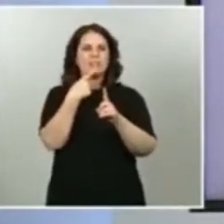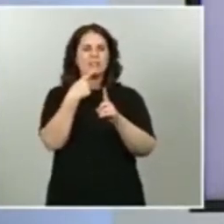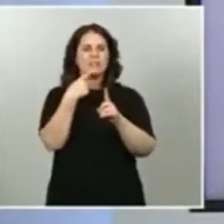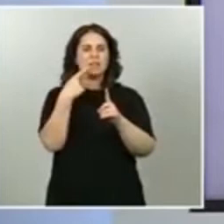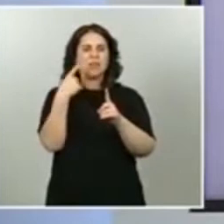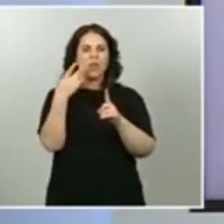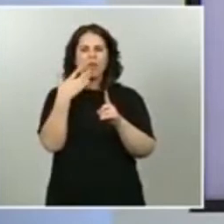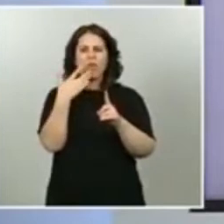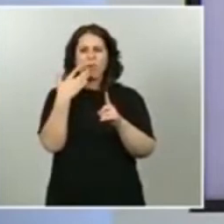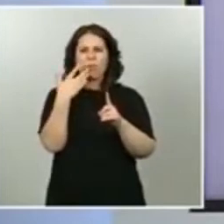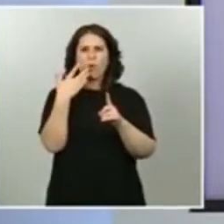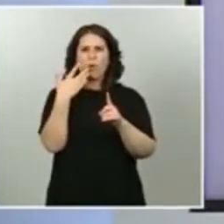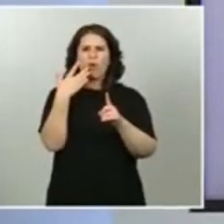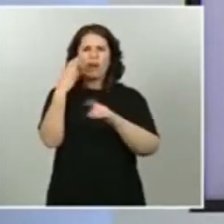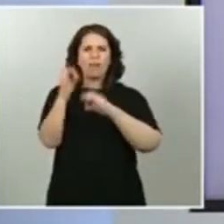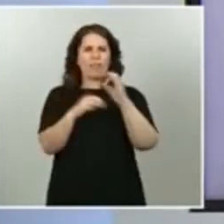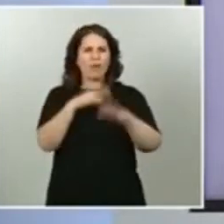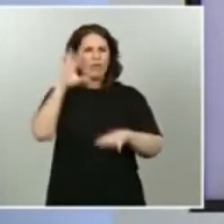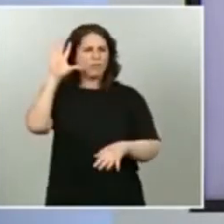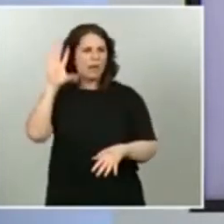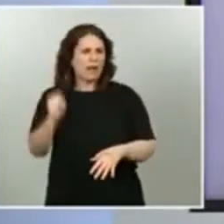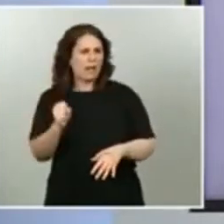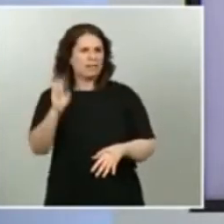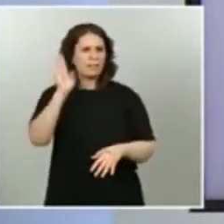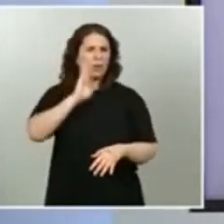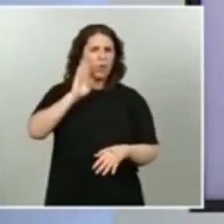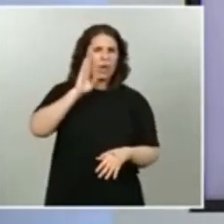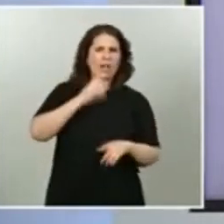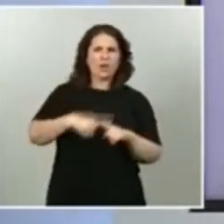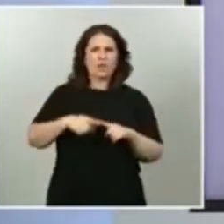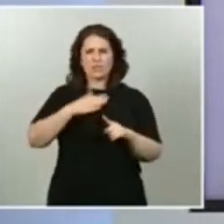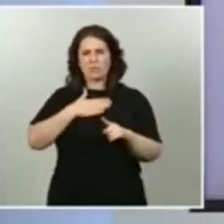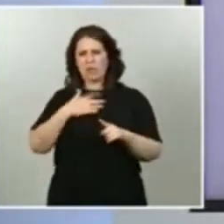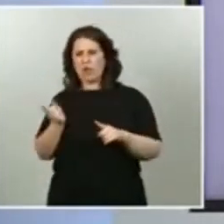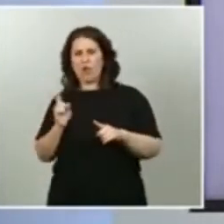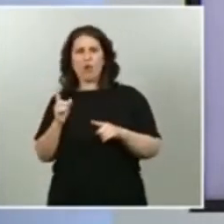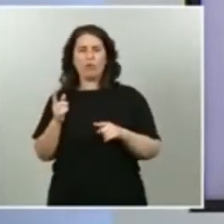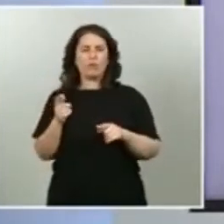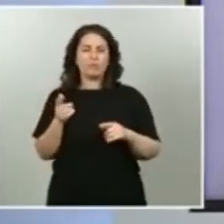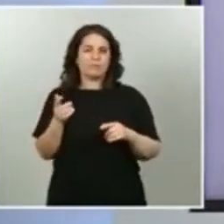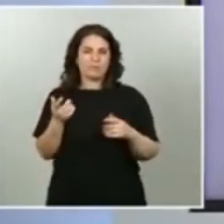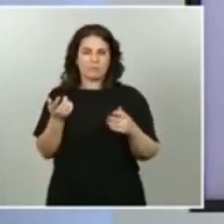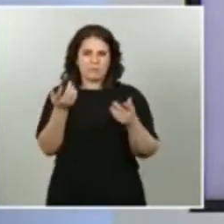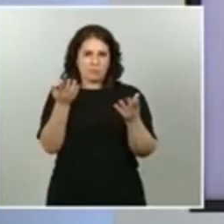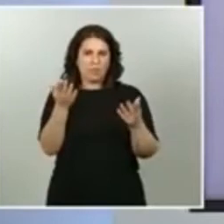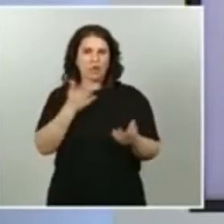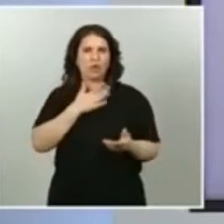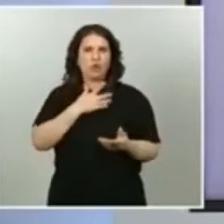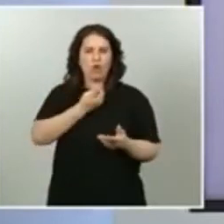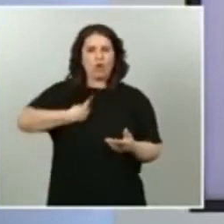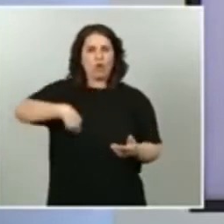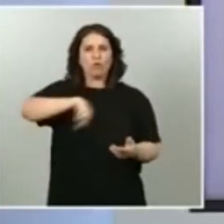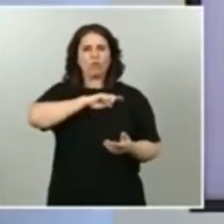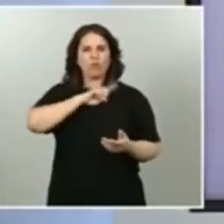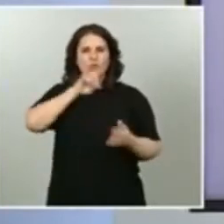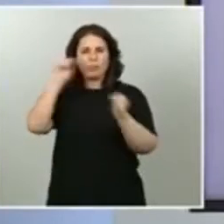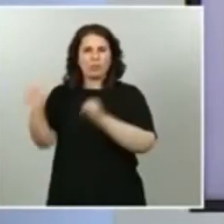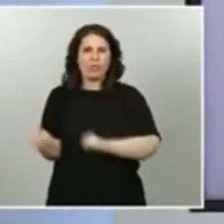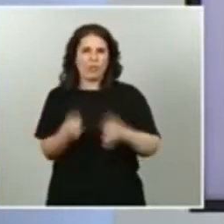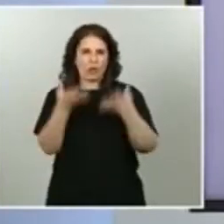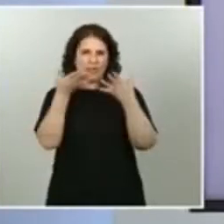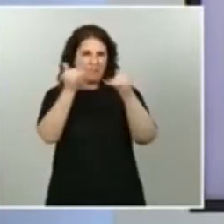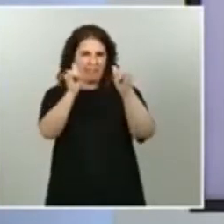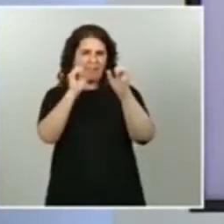especular con lo que es impropio, pues, como comprenderán, no son merecedoras de ninguna protección, ni de defensa, ni de